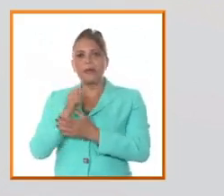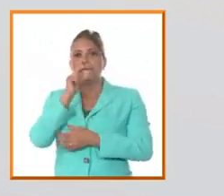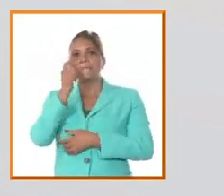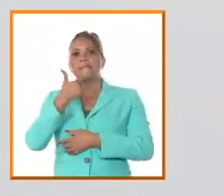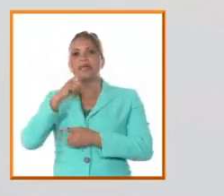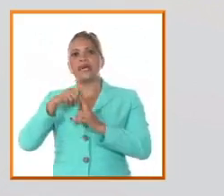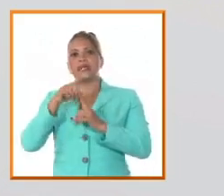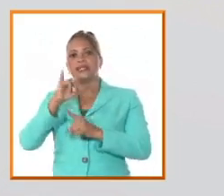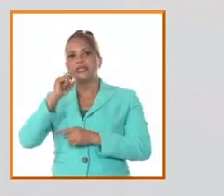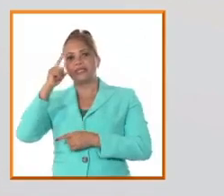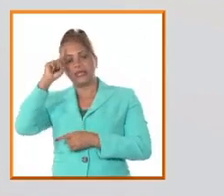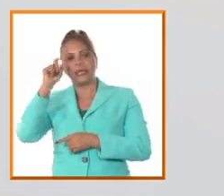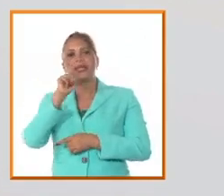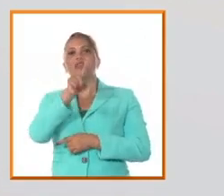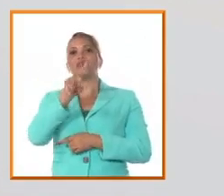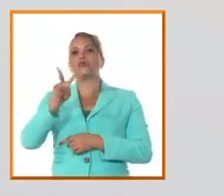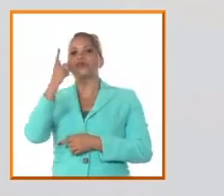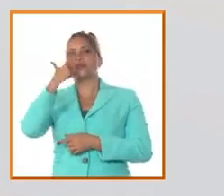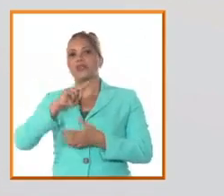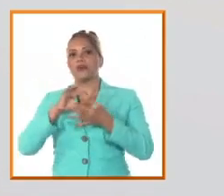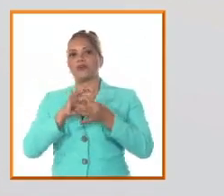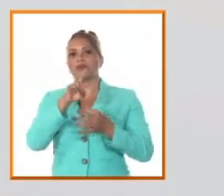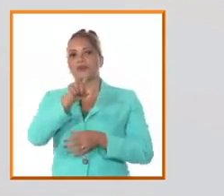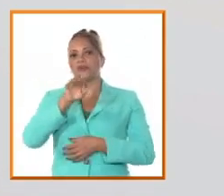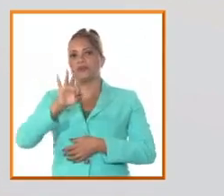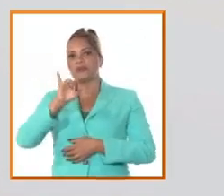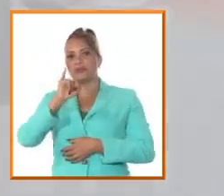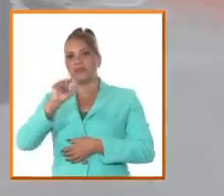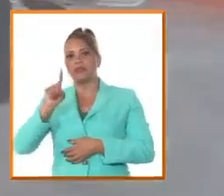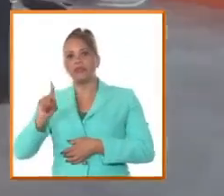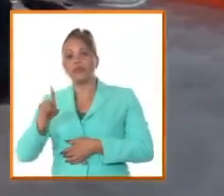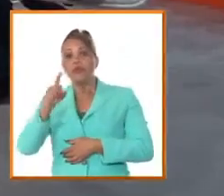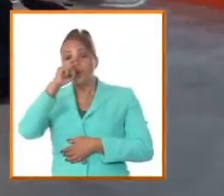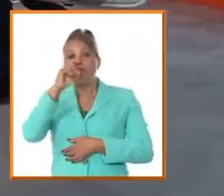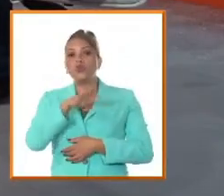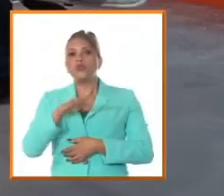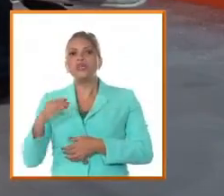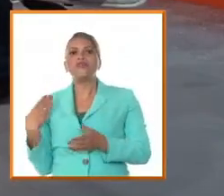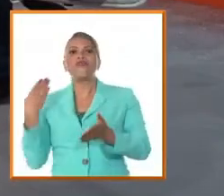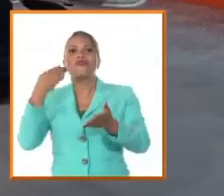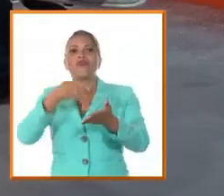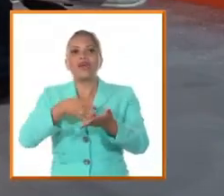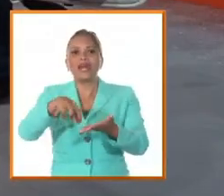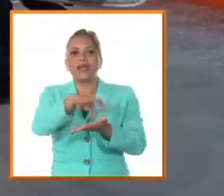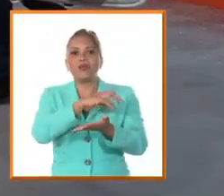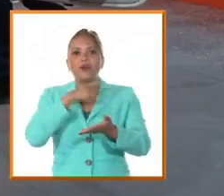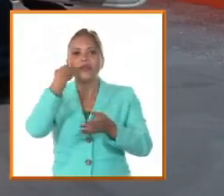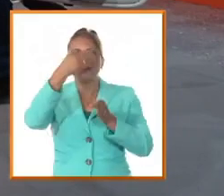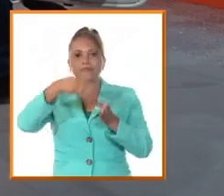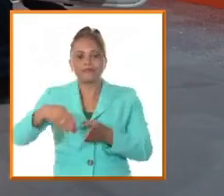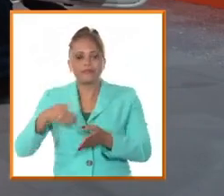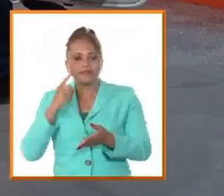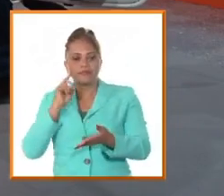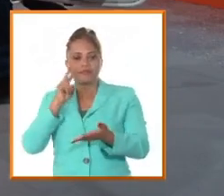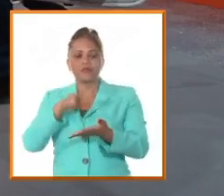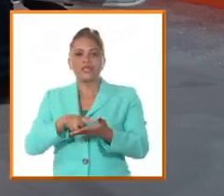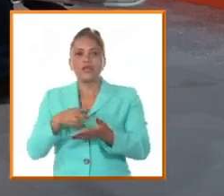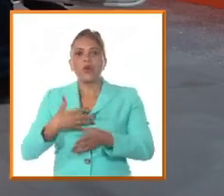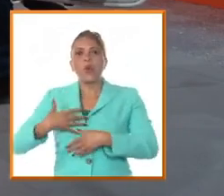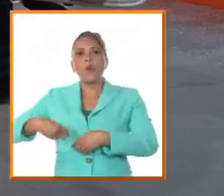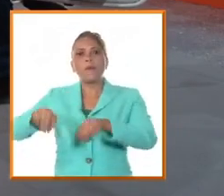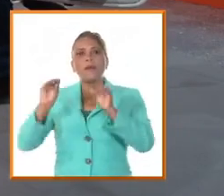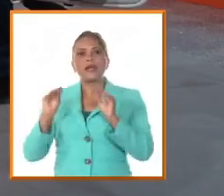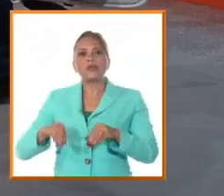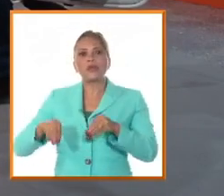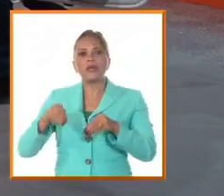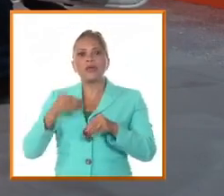el 12 de agosto de 1851 un niño fue al lugar de la ejecución y mojó un pañuelo en